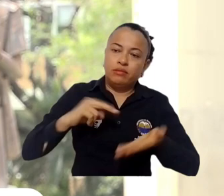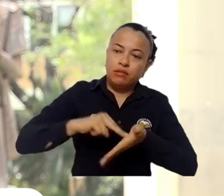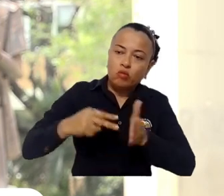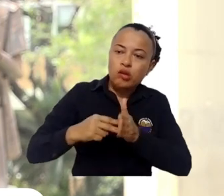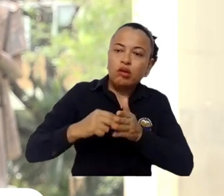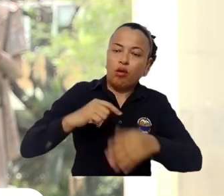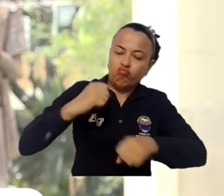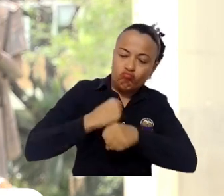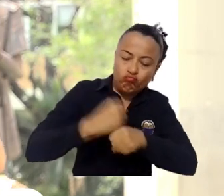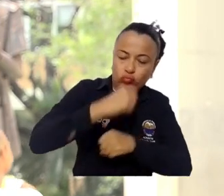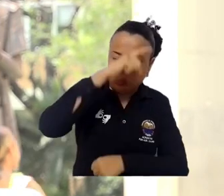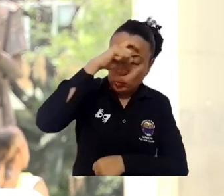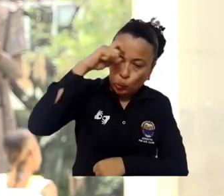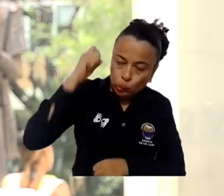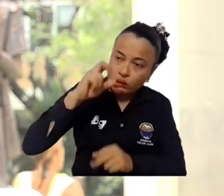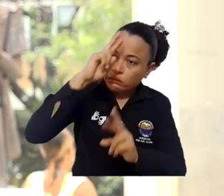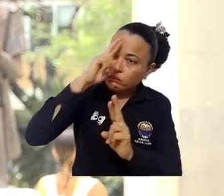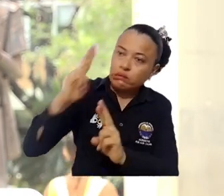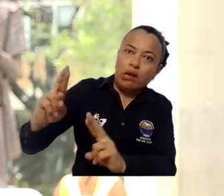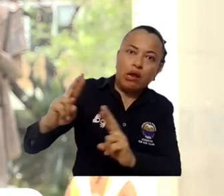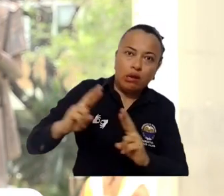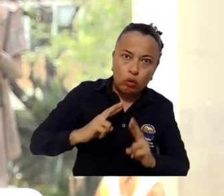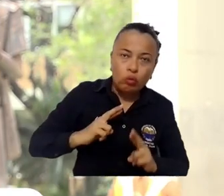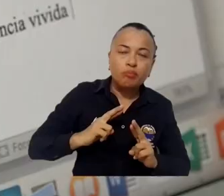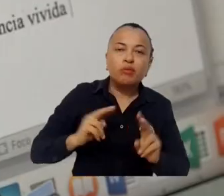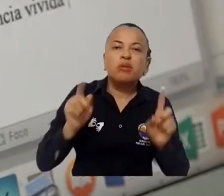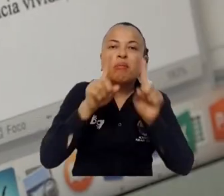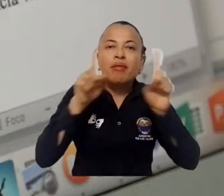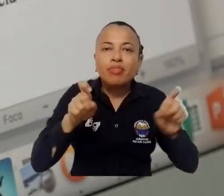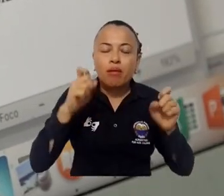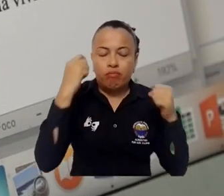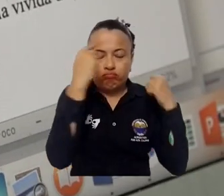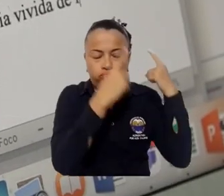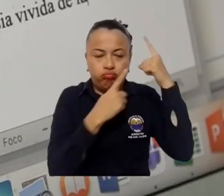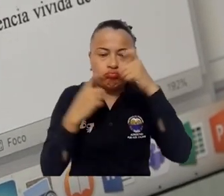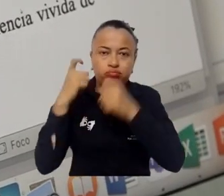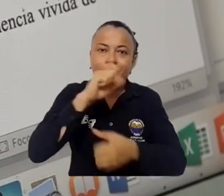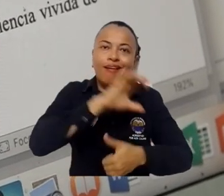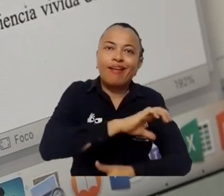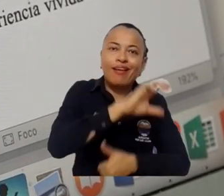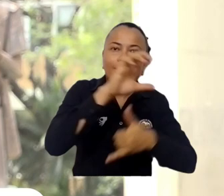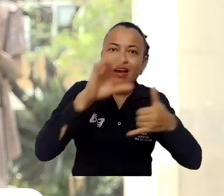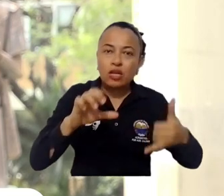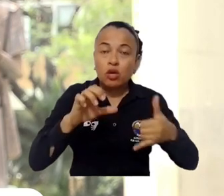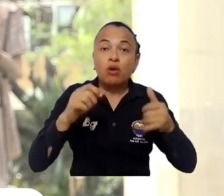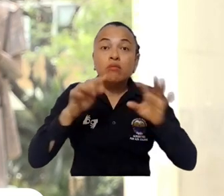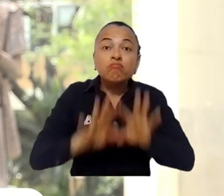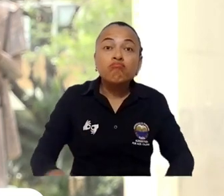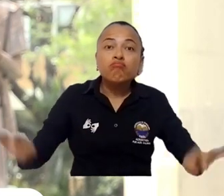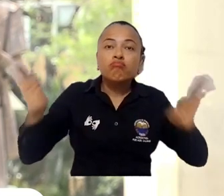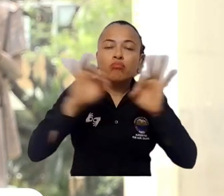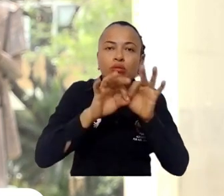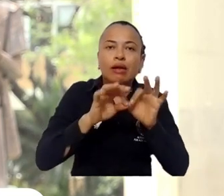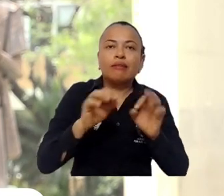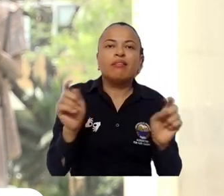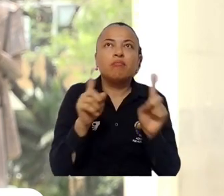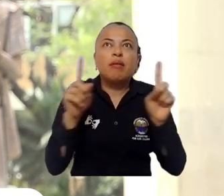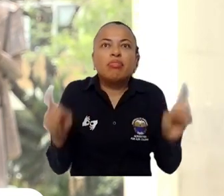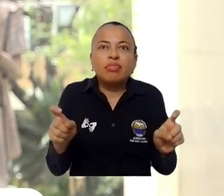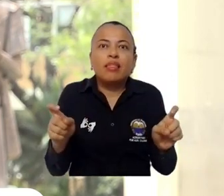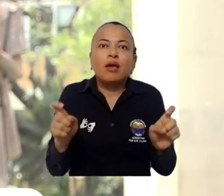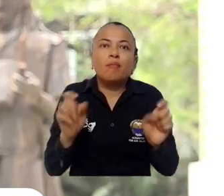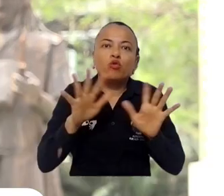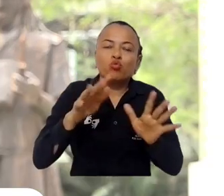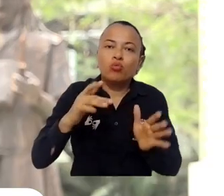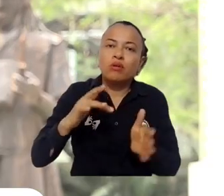reconocimiento de una labor que vengo llevando a cabo alrededor de la reflexión del Caribe y creo que es muy importante en